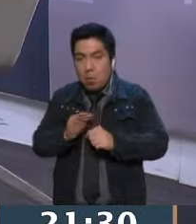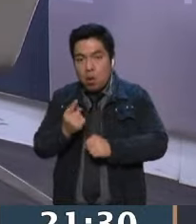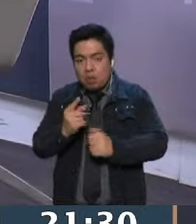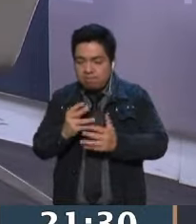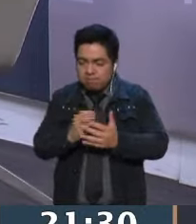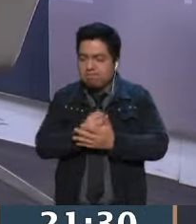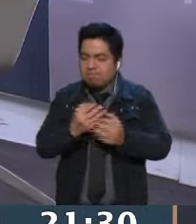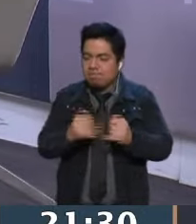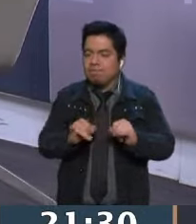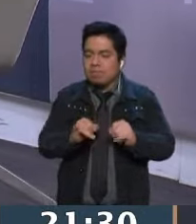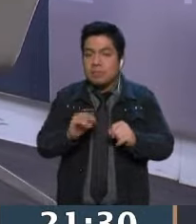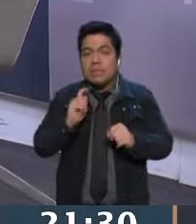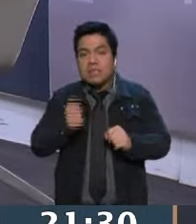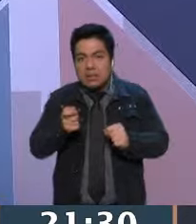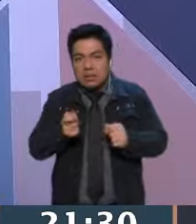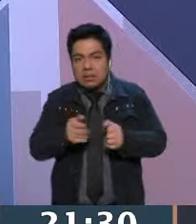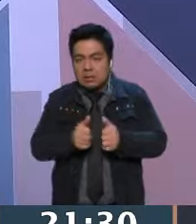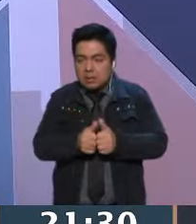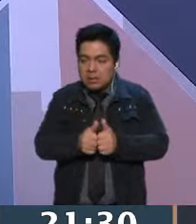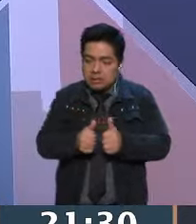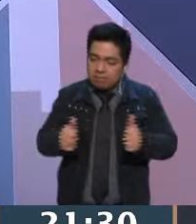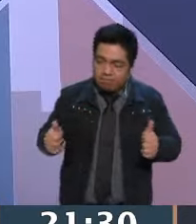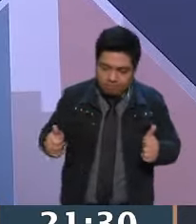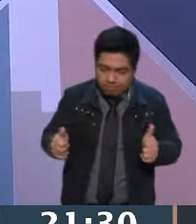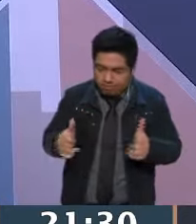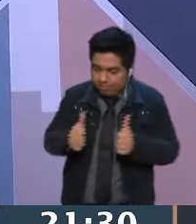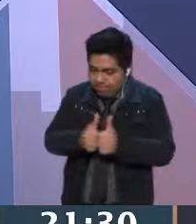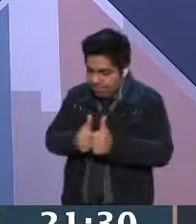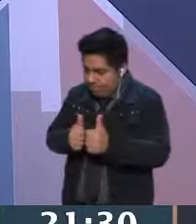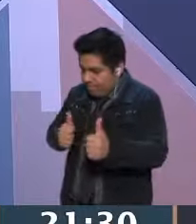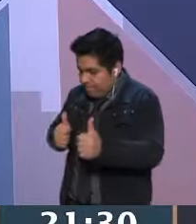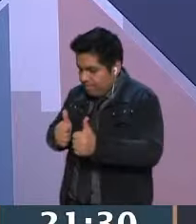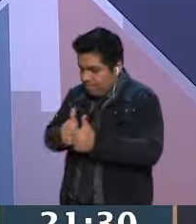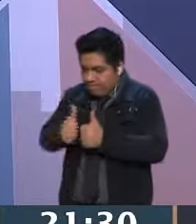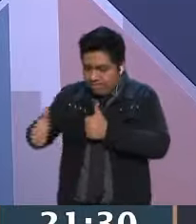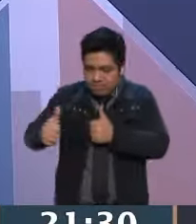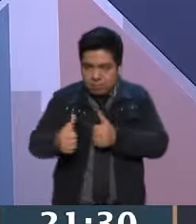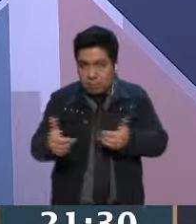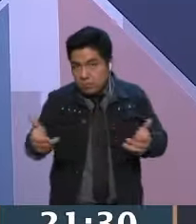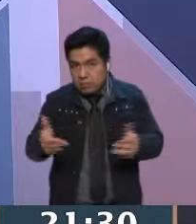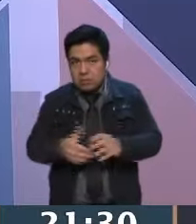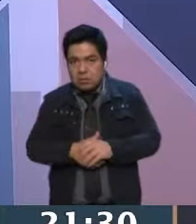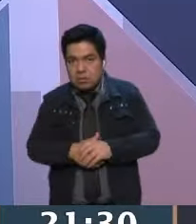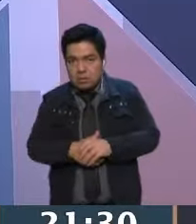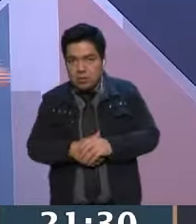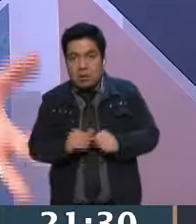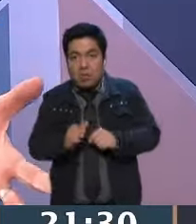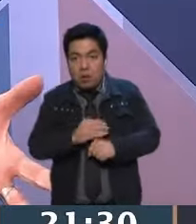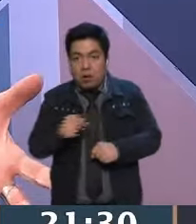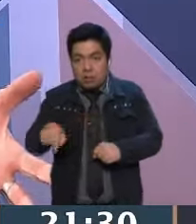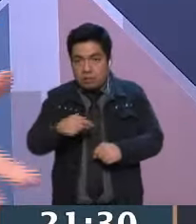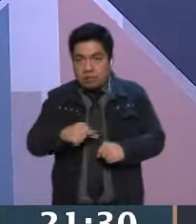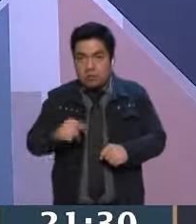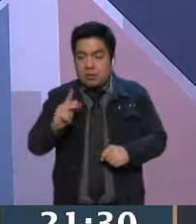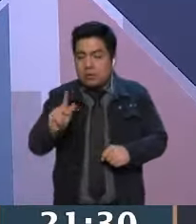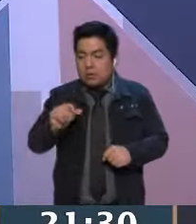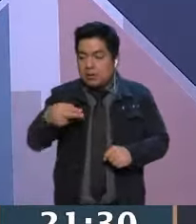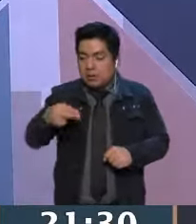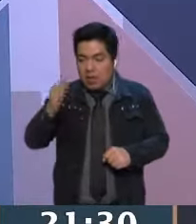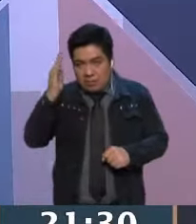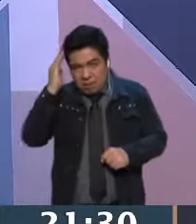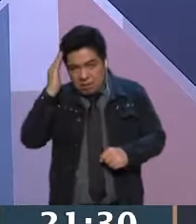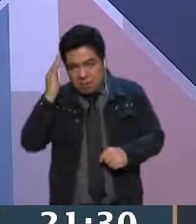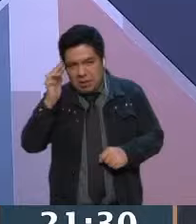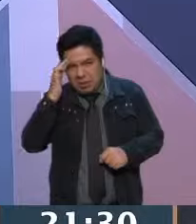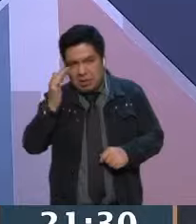distanciarse del poder central y, digo, incluso diría yo, encabezada mucho por el propio PAN, la rebelión